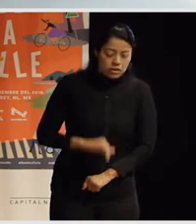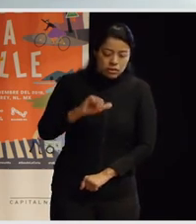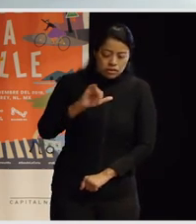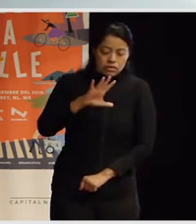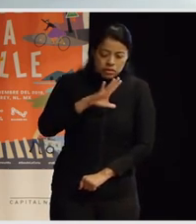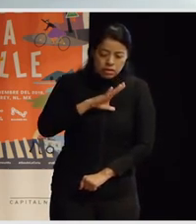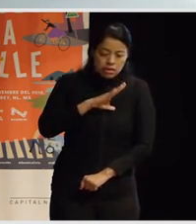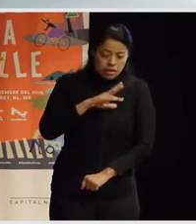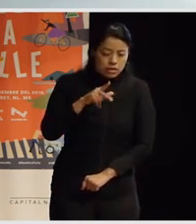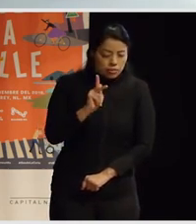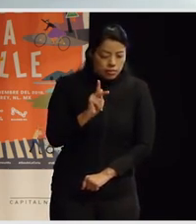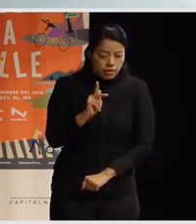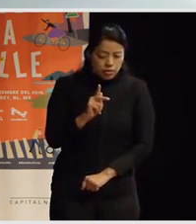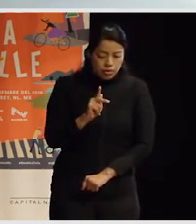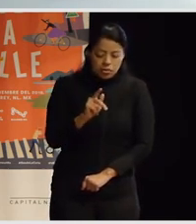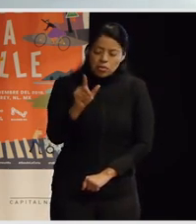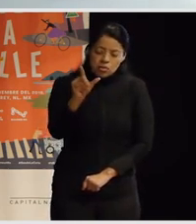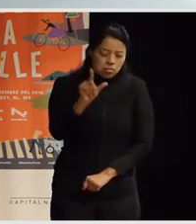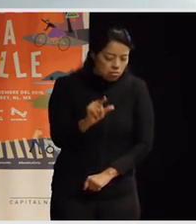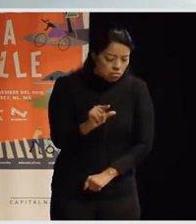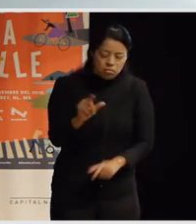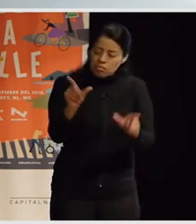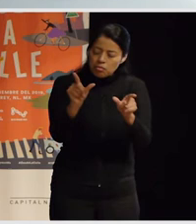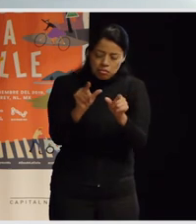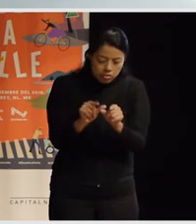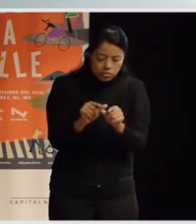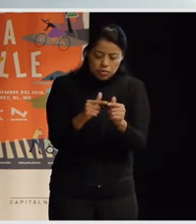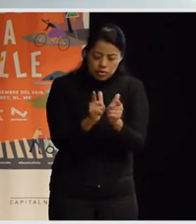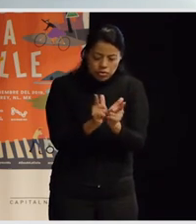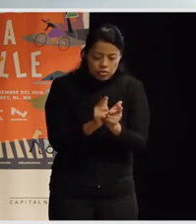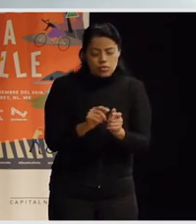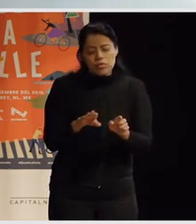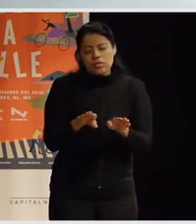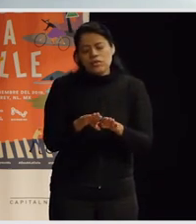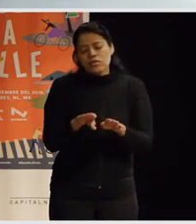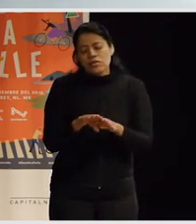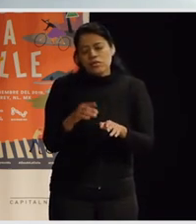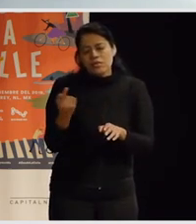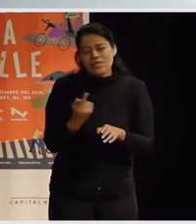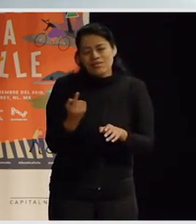pero realmente son muy minoritarios muy minoritarios o sea digamos como que